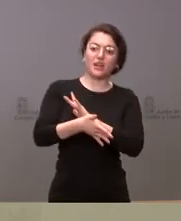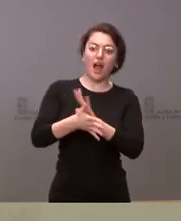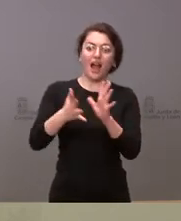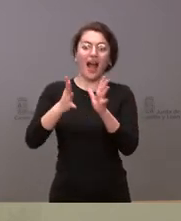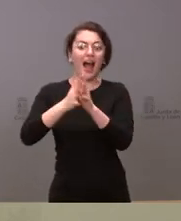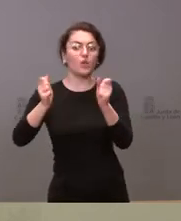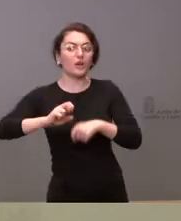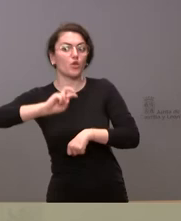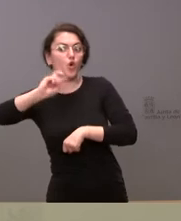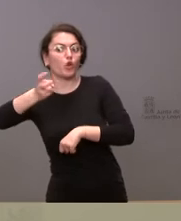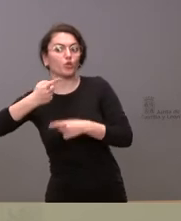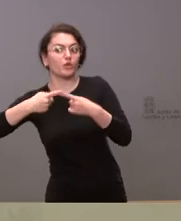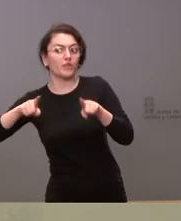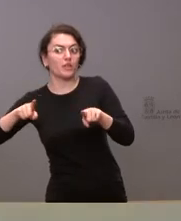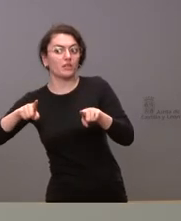el 10 de marzo